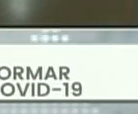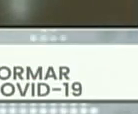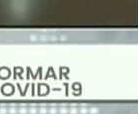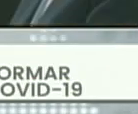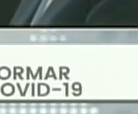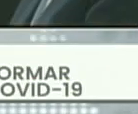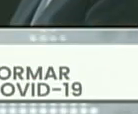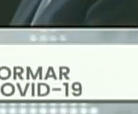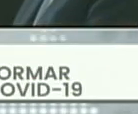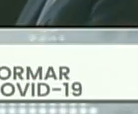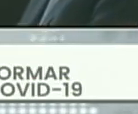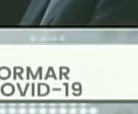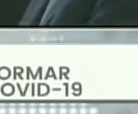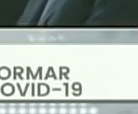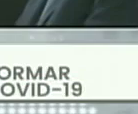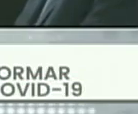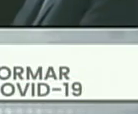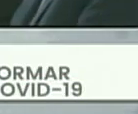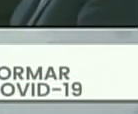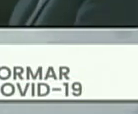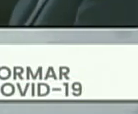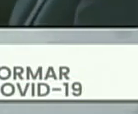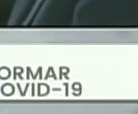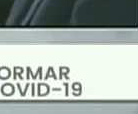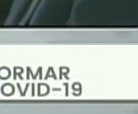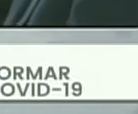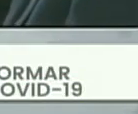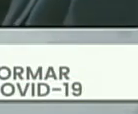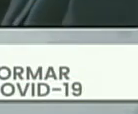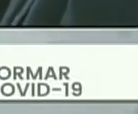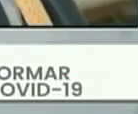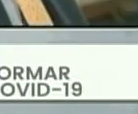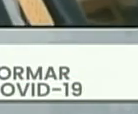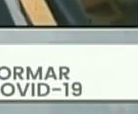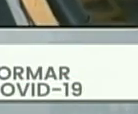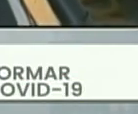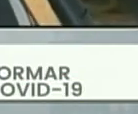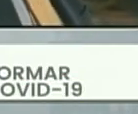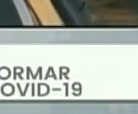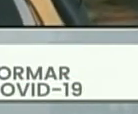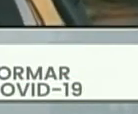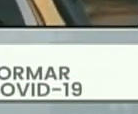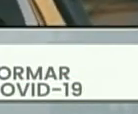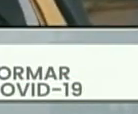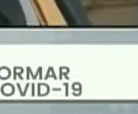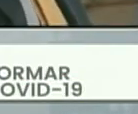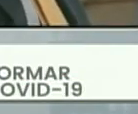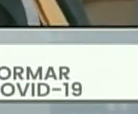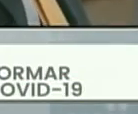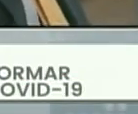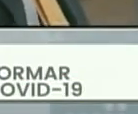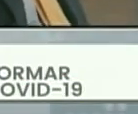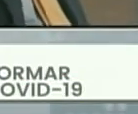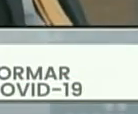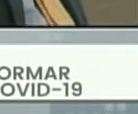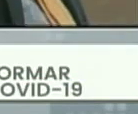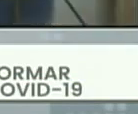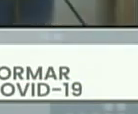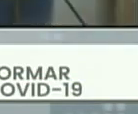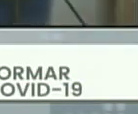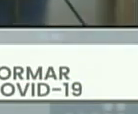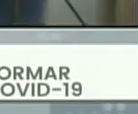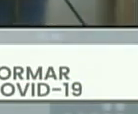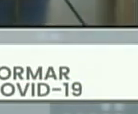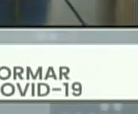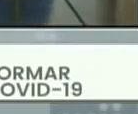de trabajo y luego tuve una reunión con el equipo de gobierno actualizando temas tomando decisiones